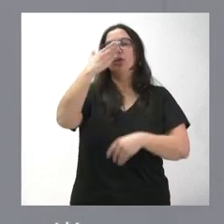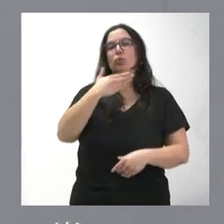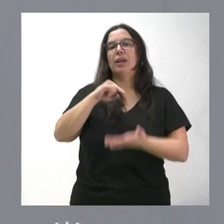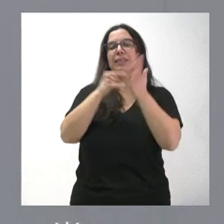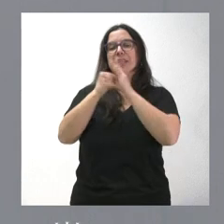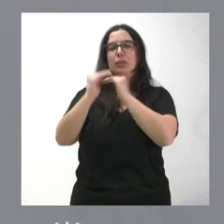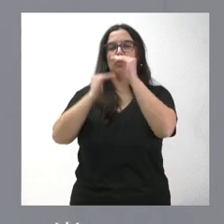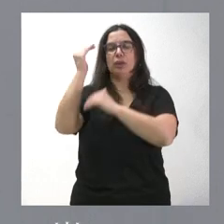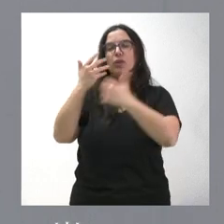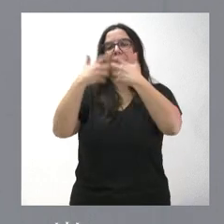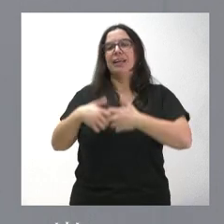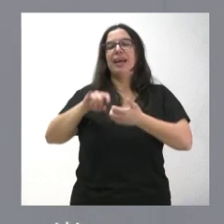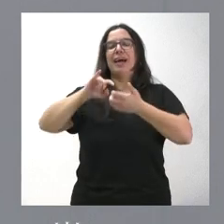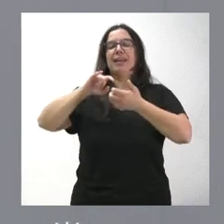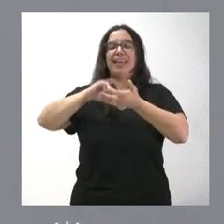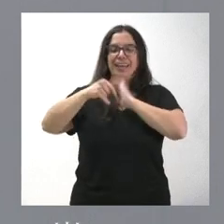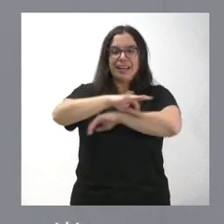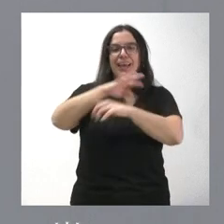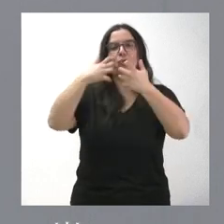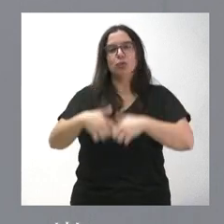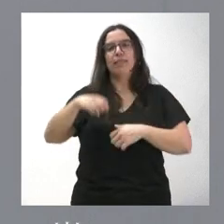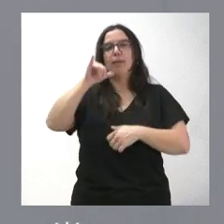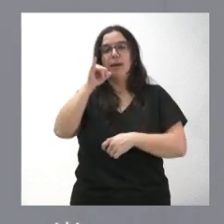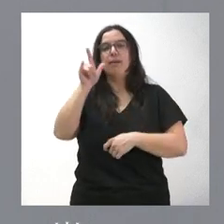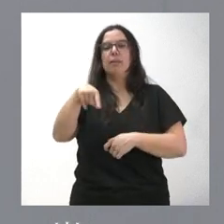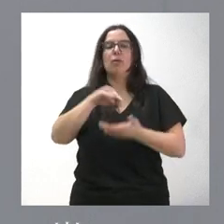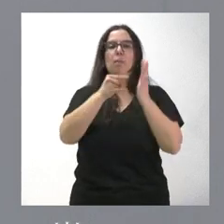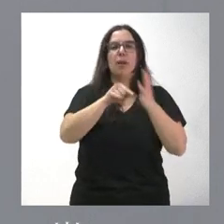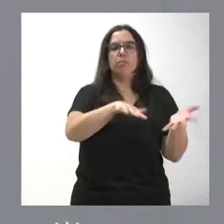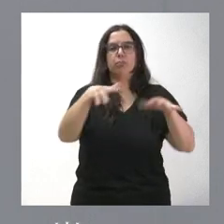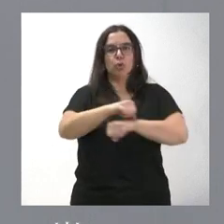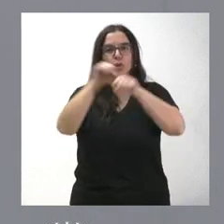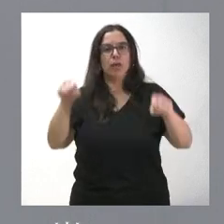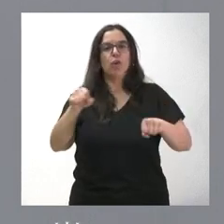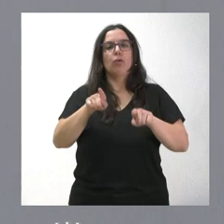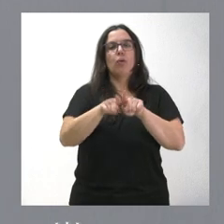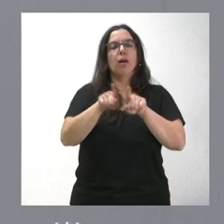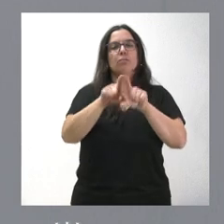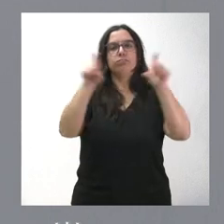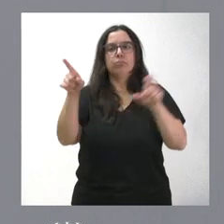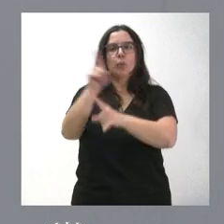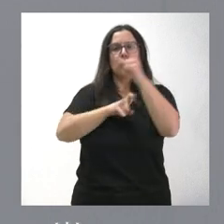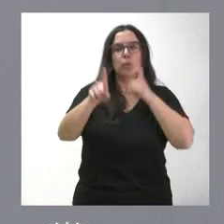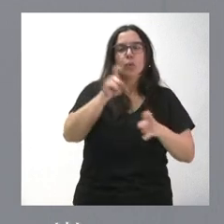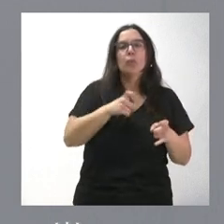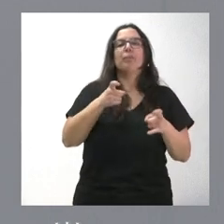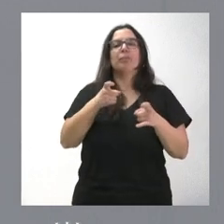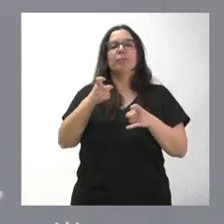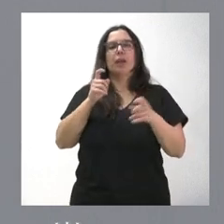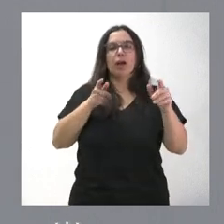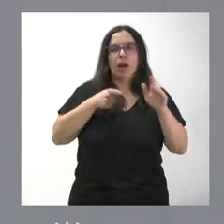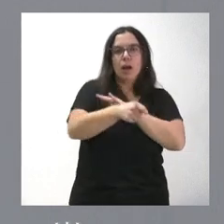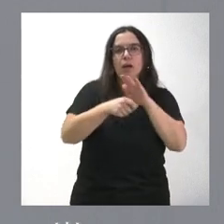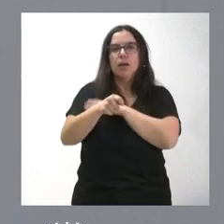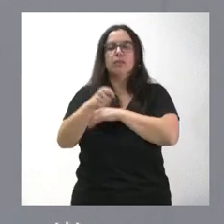Ingeniería Industrial de Béjar y, asimismo, se llevará a cabo un plan de consolidación que promueva el desarrollo empresarial, la atracción de talento, la captación de inversiones y la